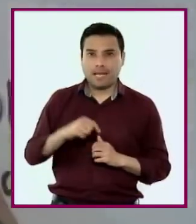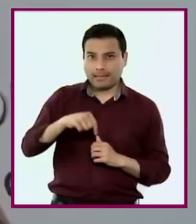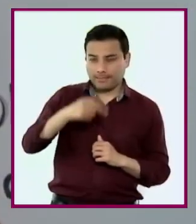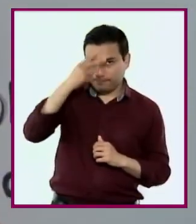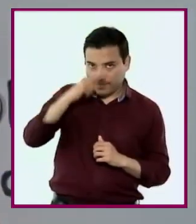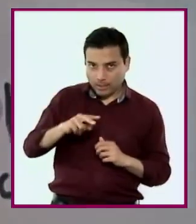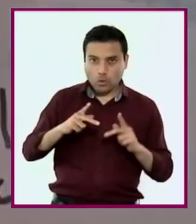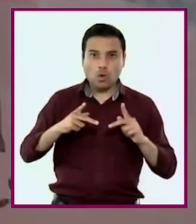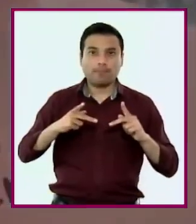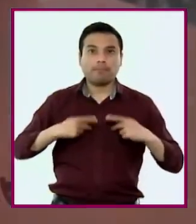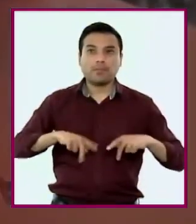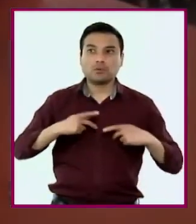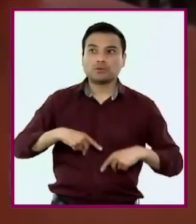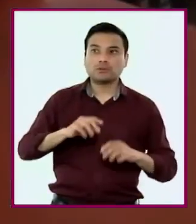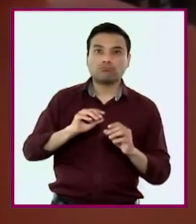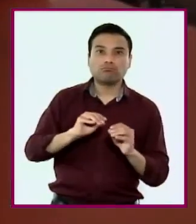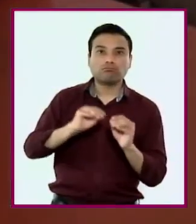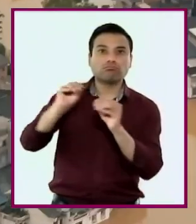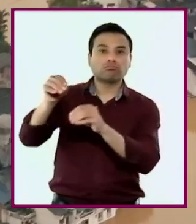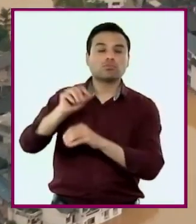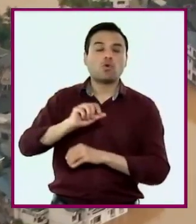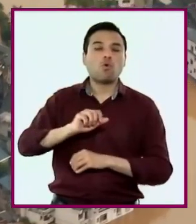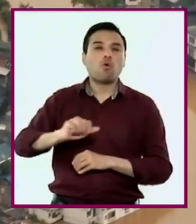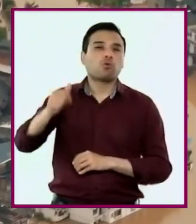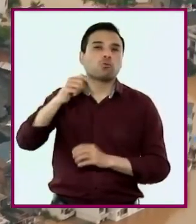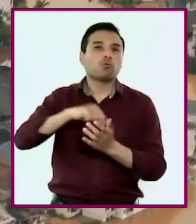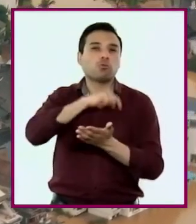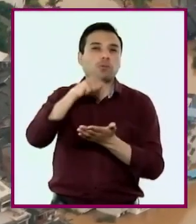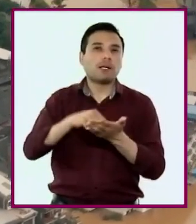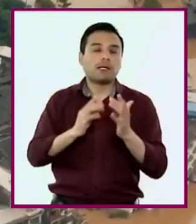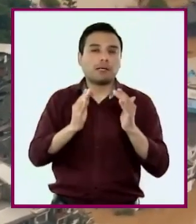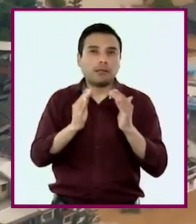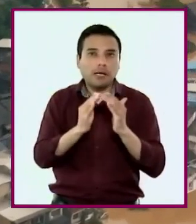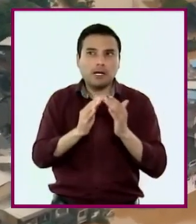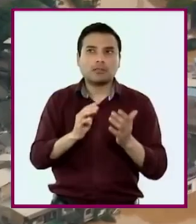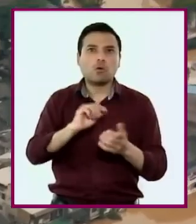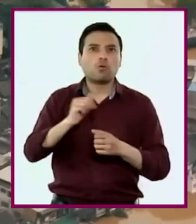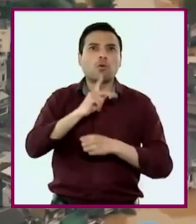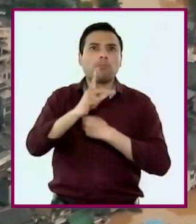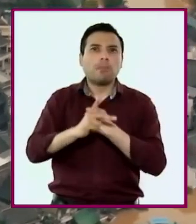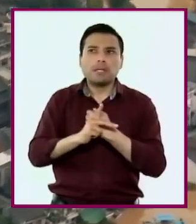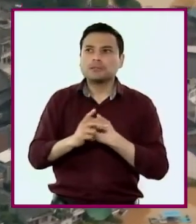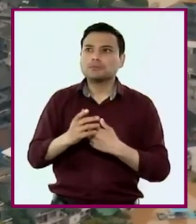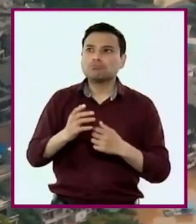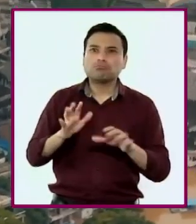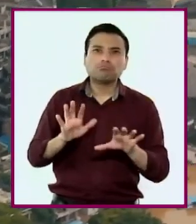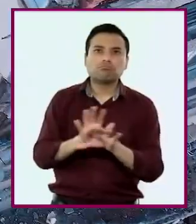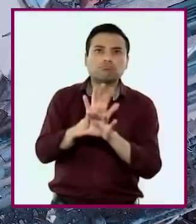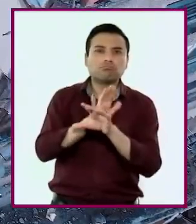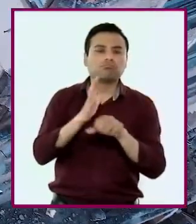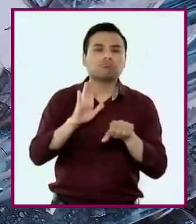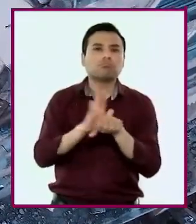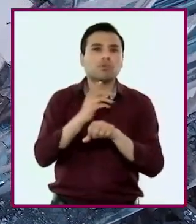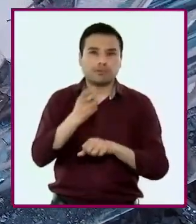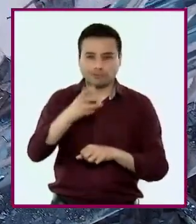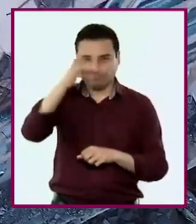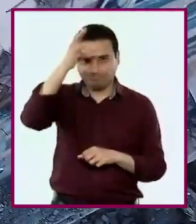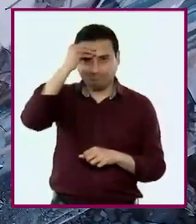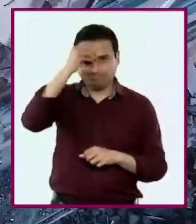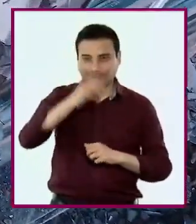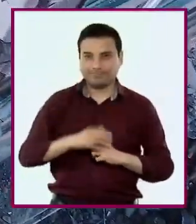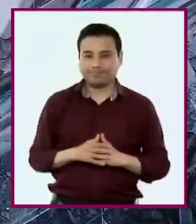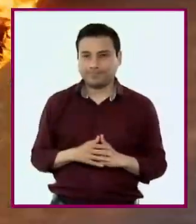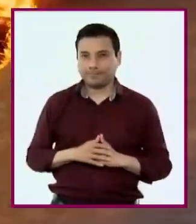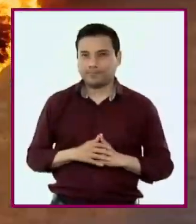como la migración en México y el mundo. Además, comprenderán por qué los desastres no son naturales